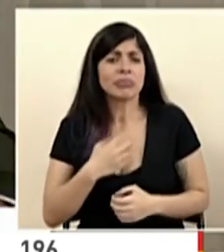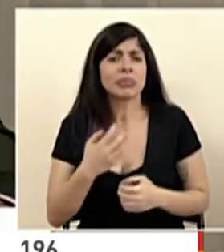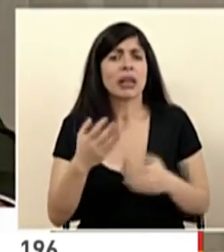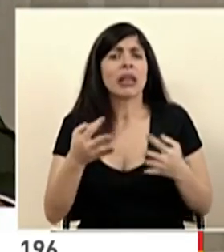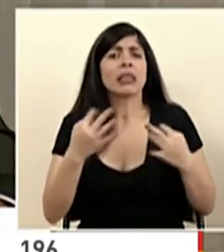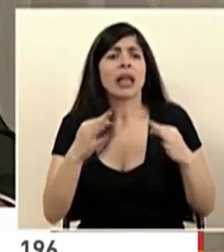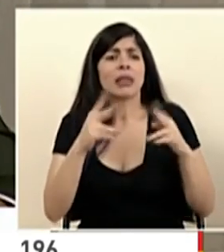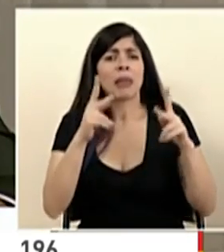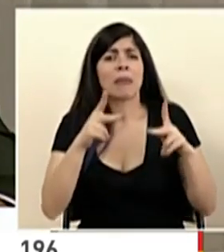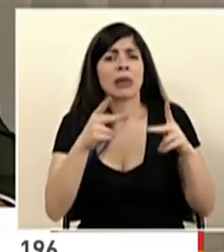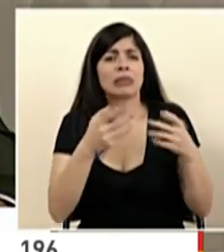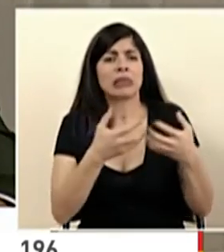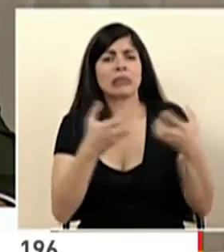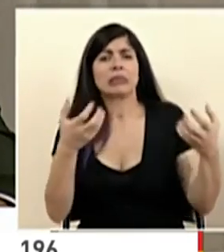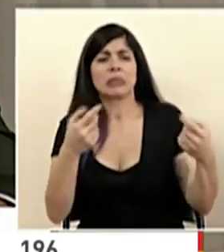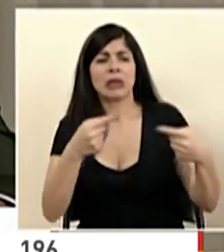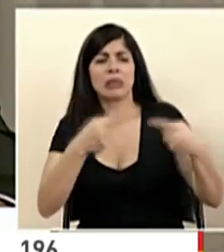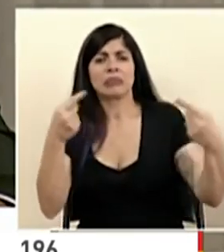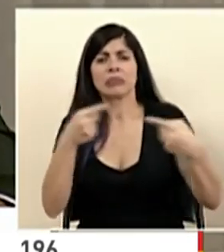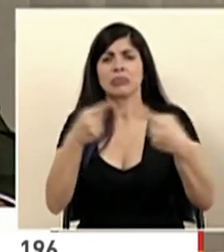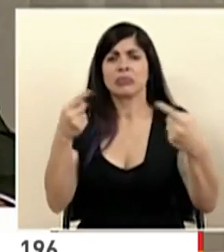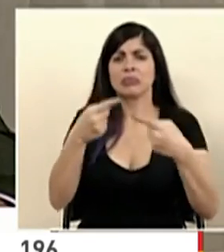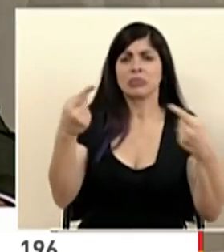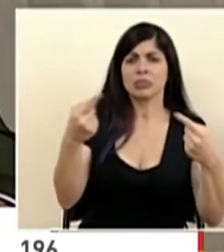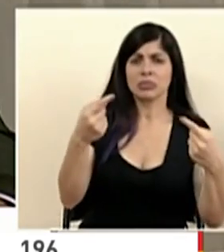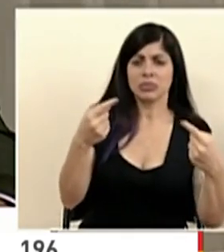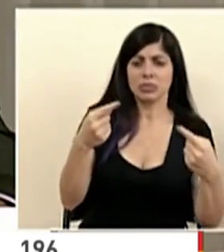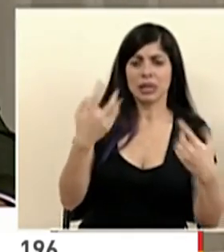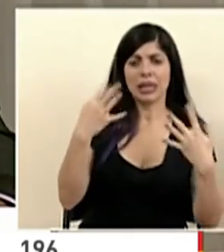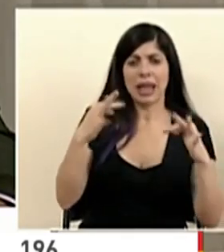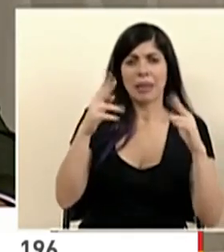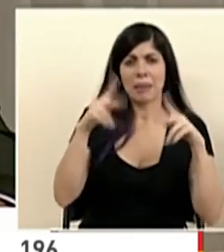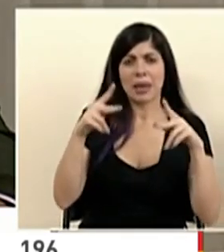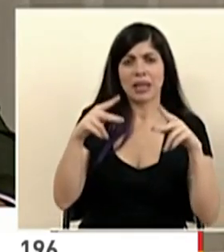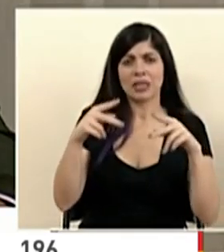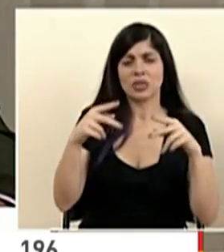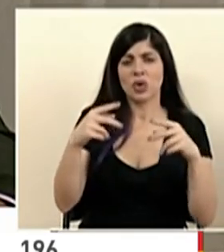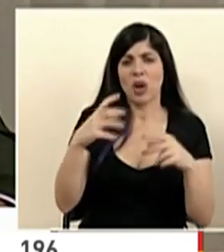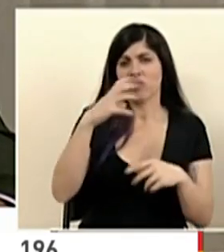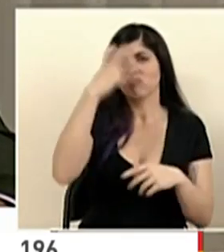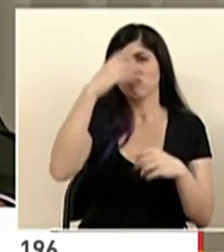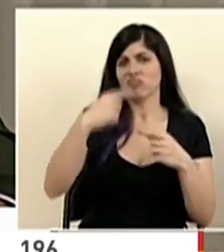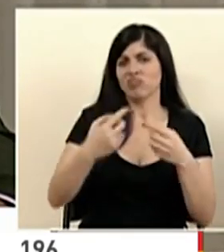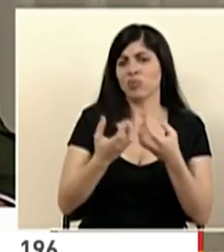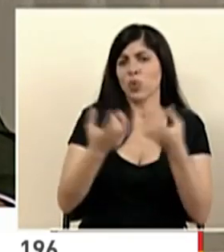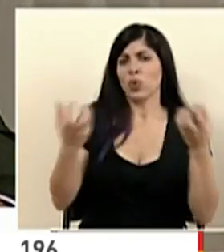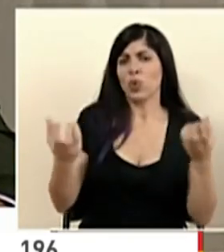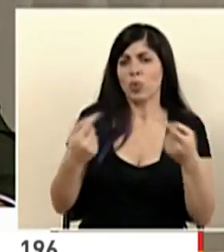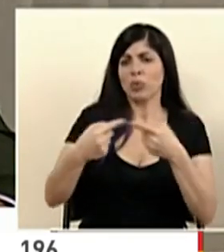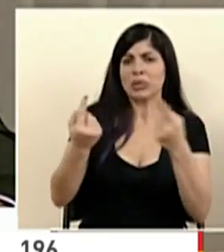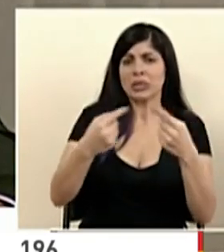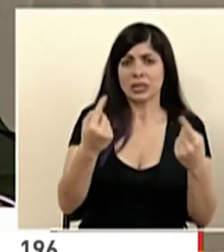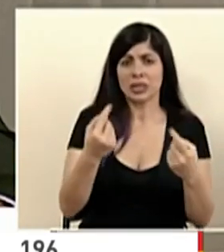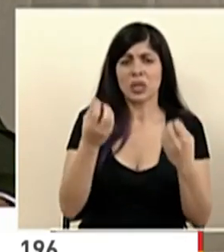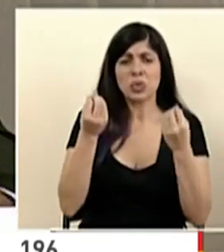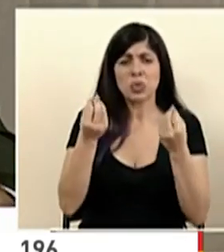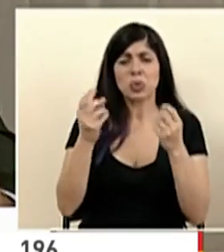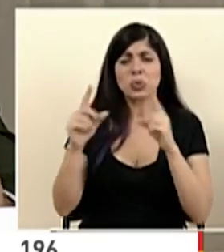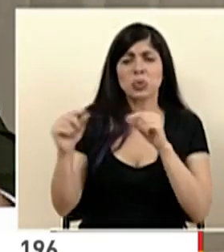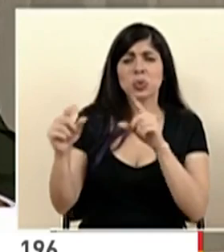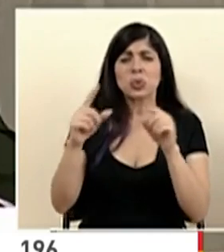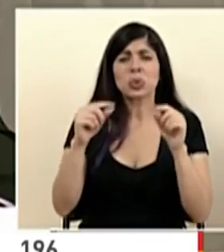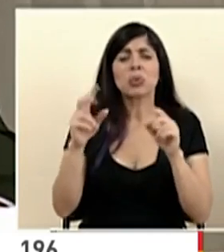polarización, buscar la división, buscar el desencuentro. Se han dicho muchas cosas sobre